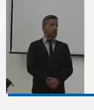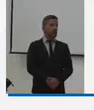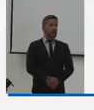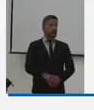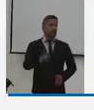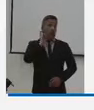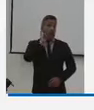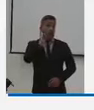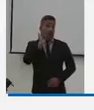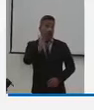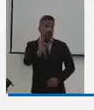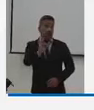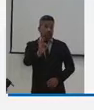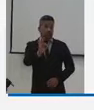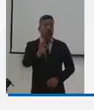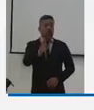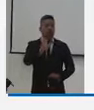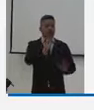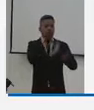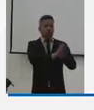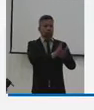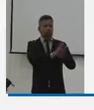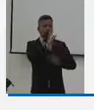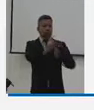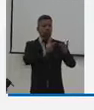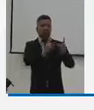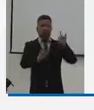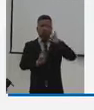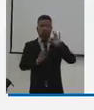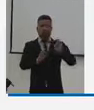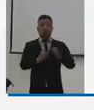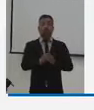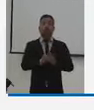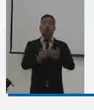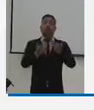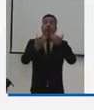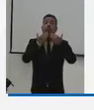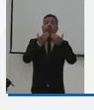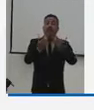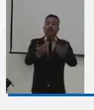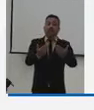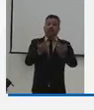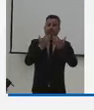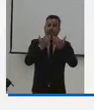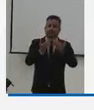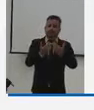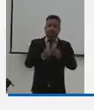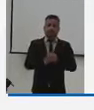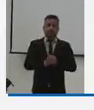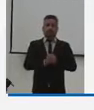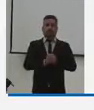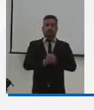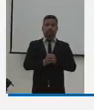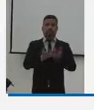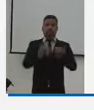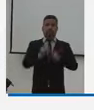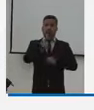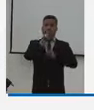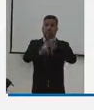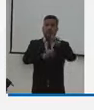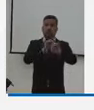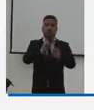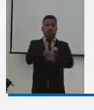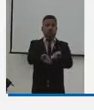¿Tengo sonido ahí o no? Sí, señor, lo escuchamos perfectamente. Muchísimas gracias, muchísimas gracias. No tengo ninguna